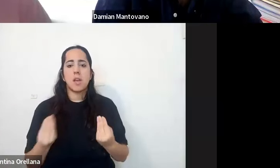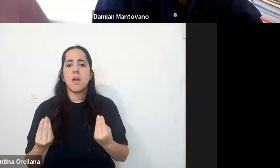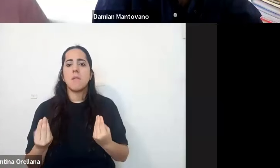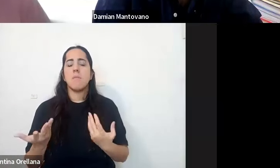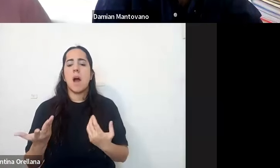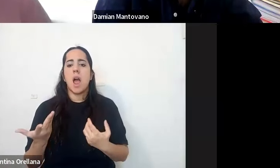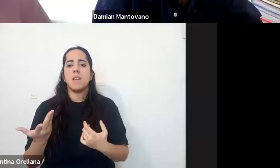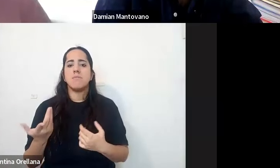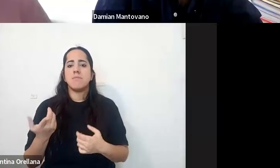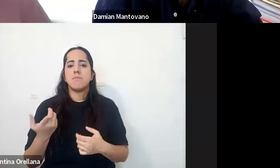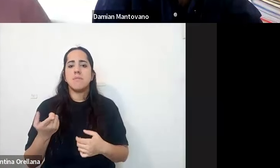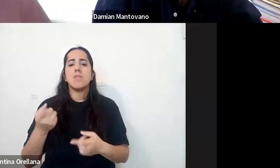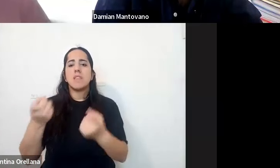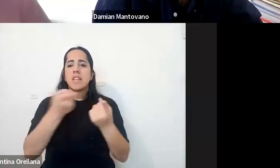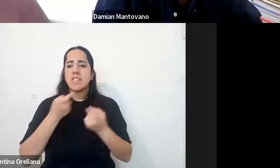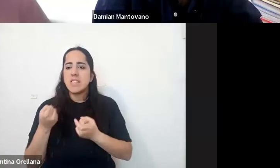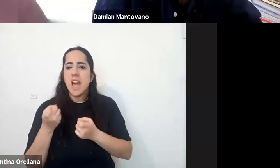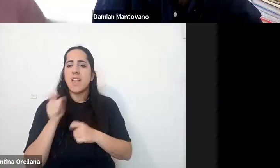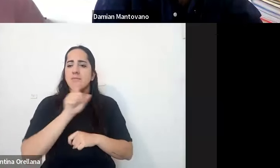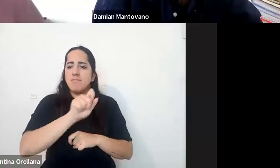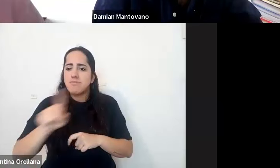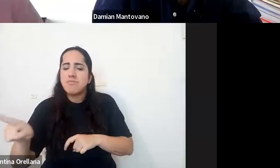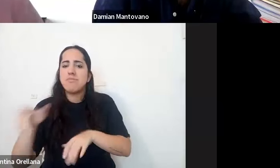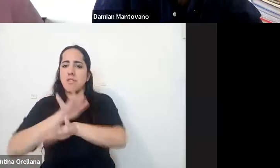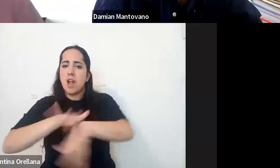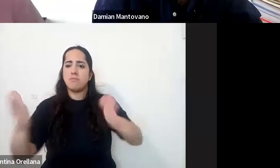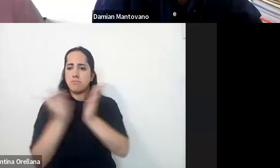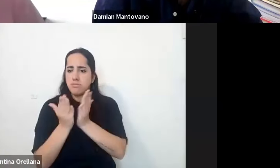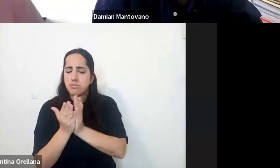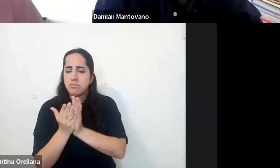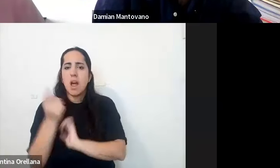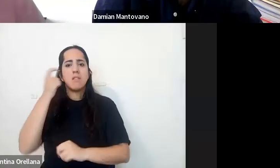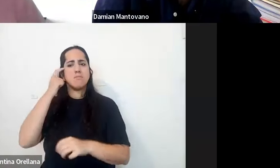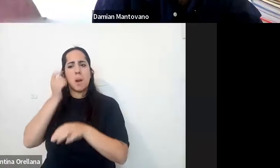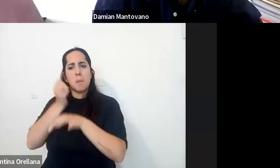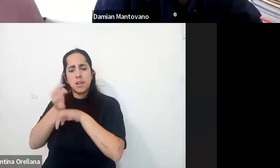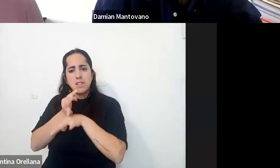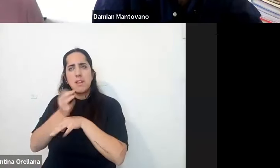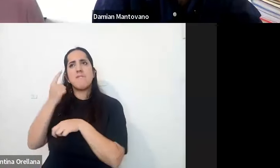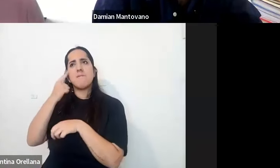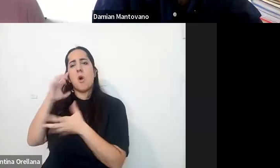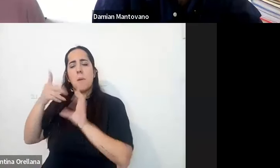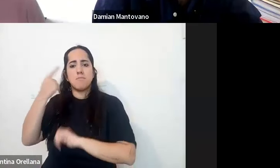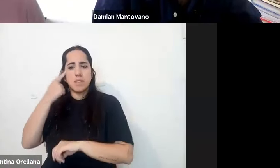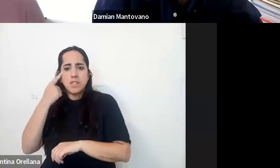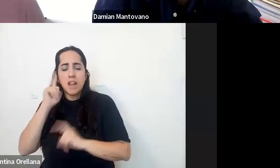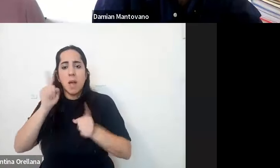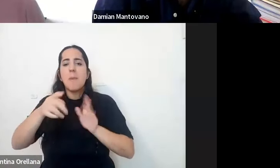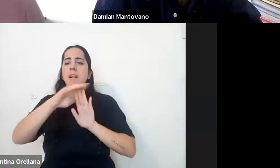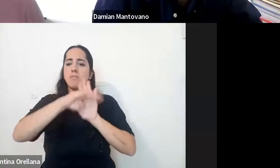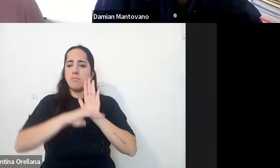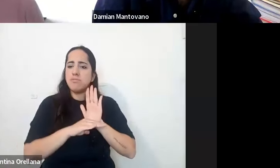necesidades particulares de los estudiantes las perspectivas pedagógicas que podemos tener y una serie de módulos que se